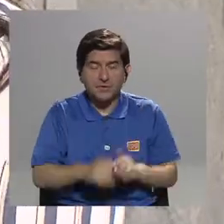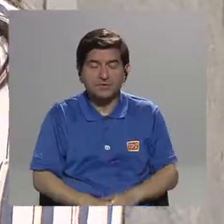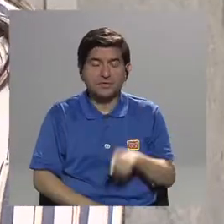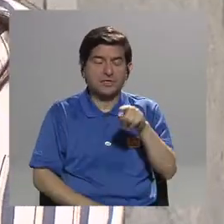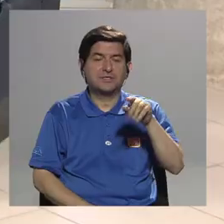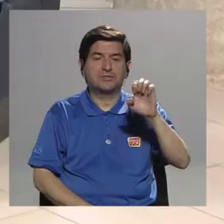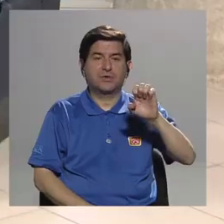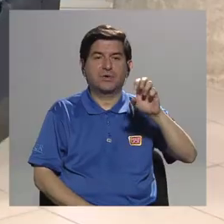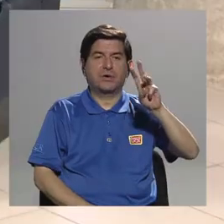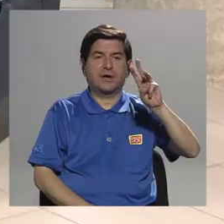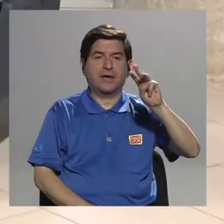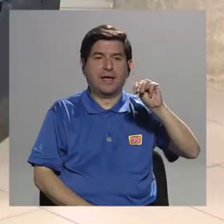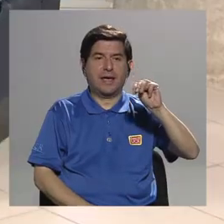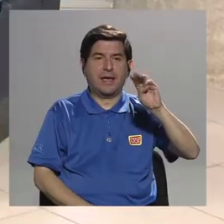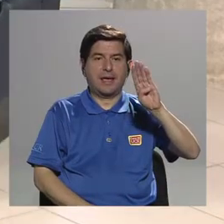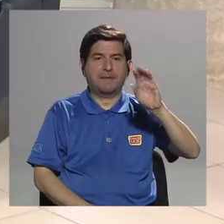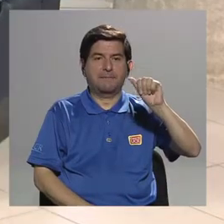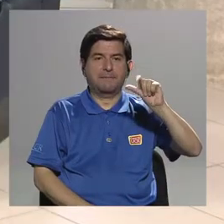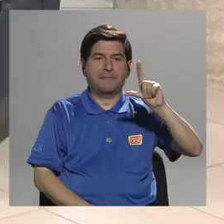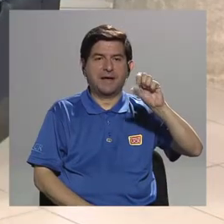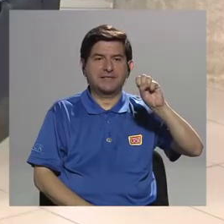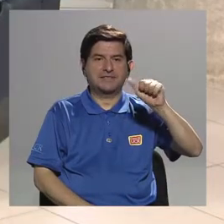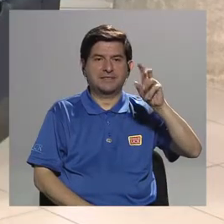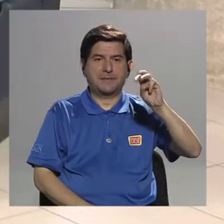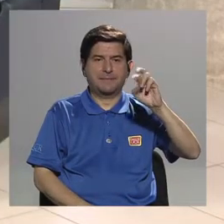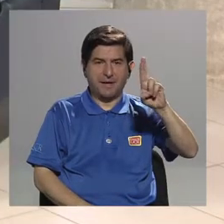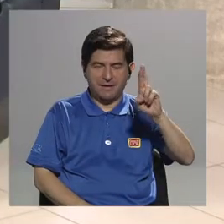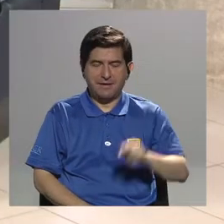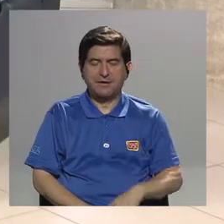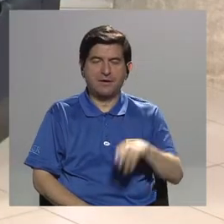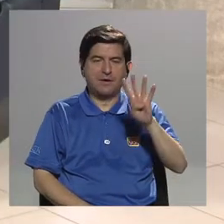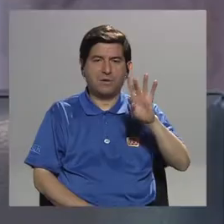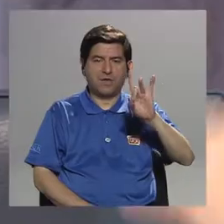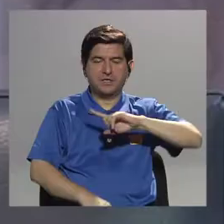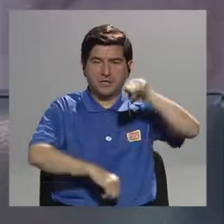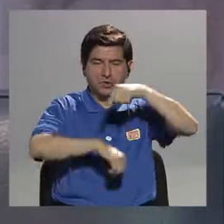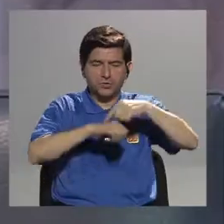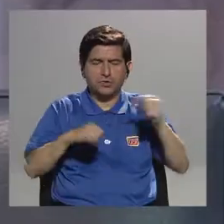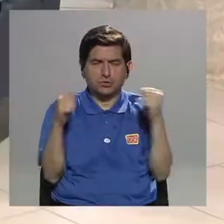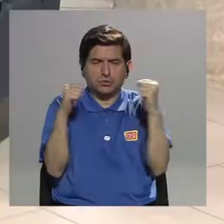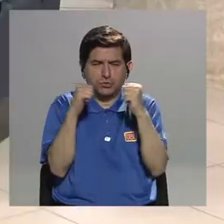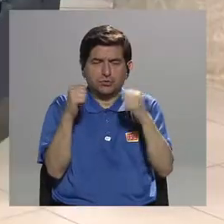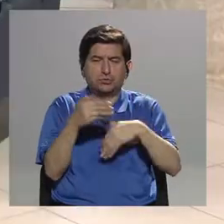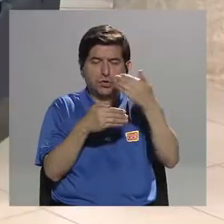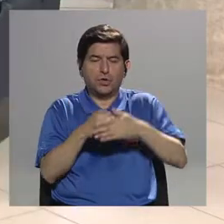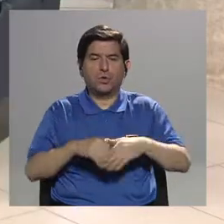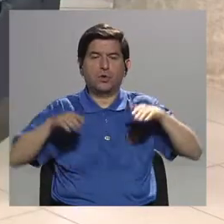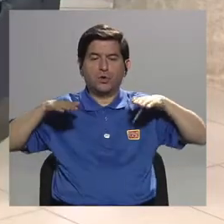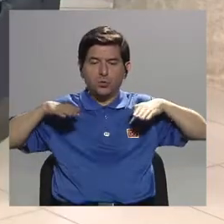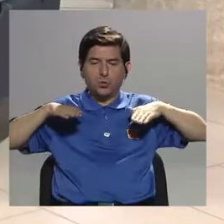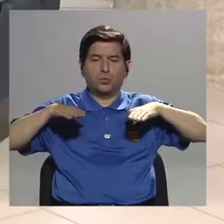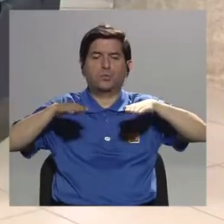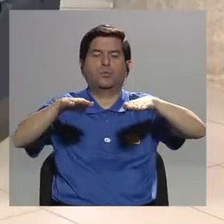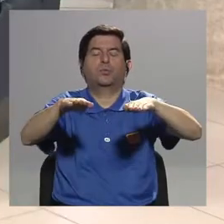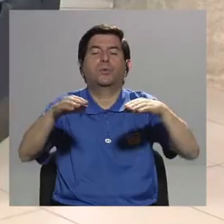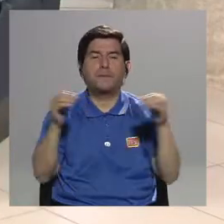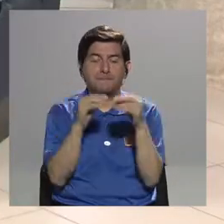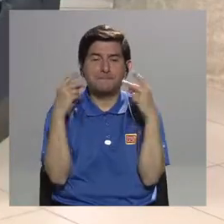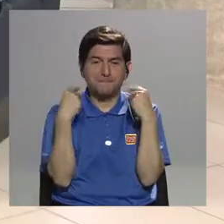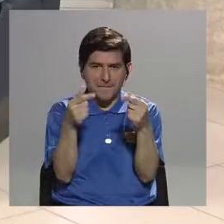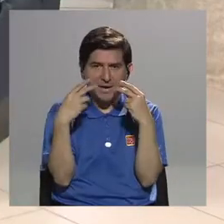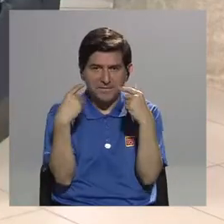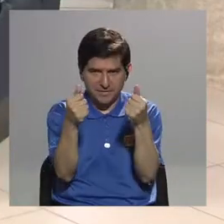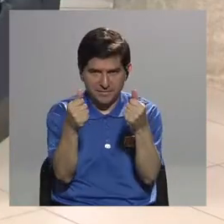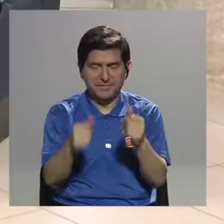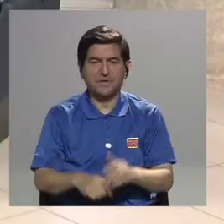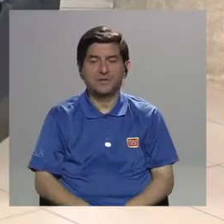embalsamado. Se congela por 48 horas y luego se coloca en unos racks. Es más rápido.